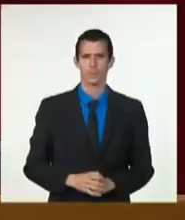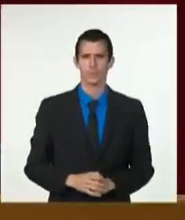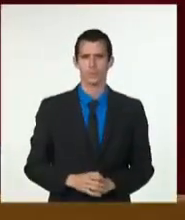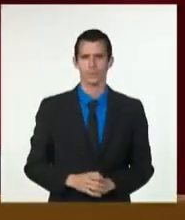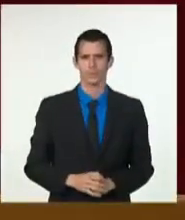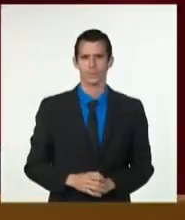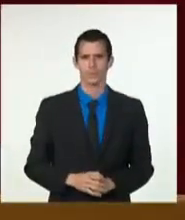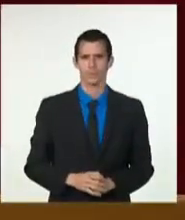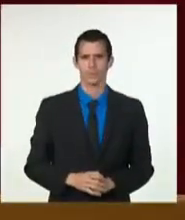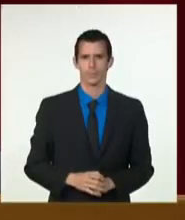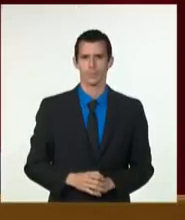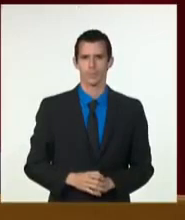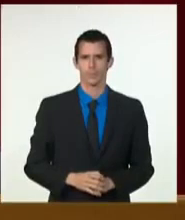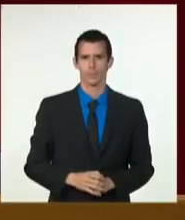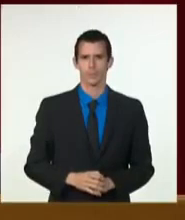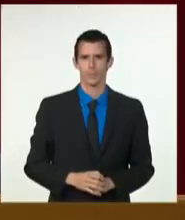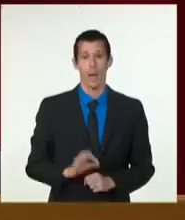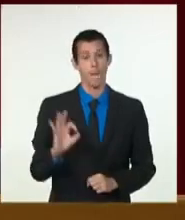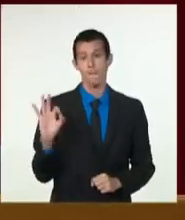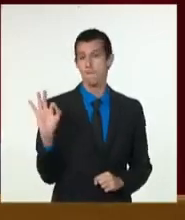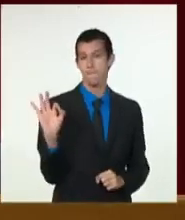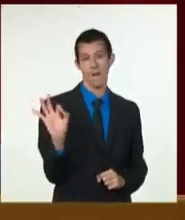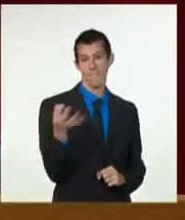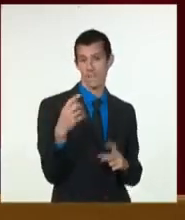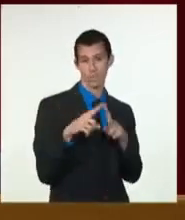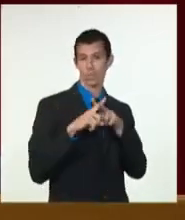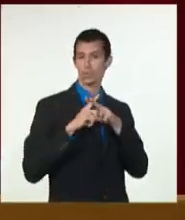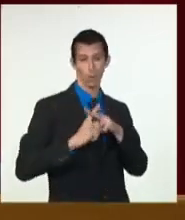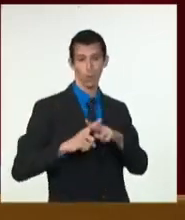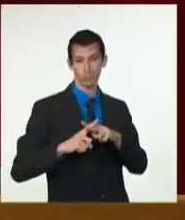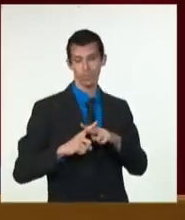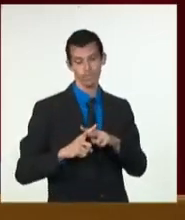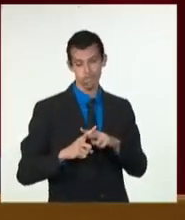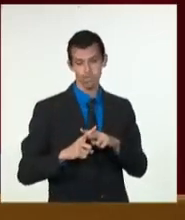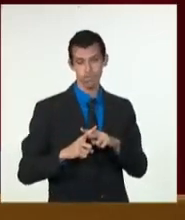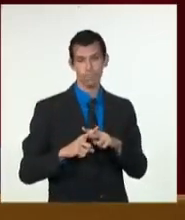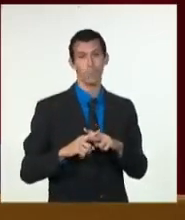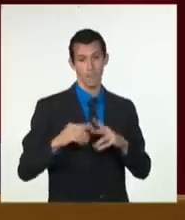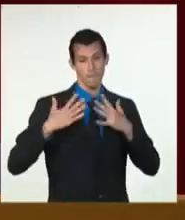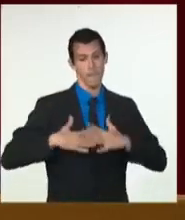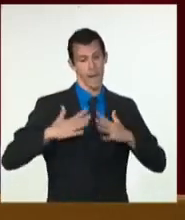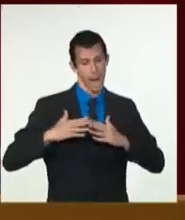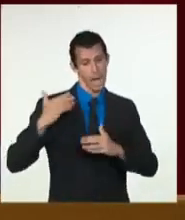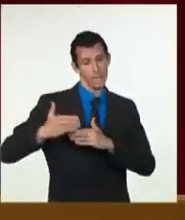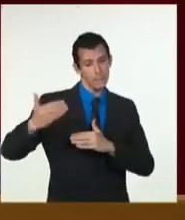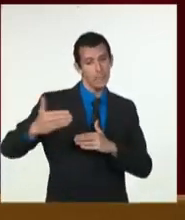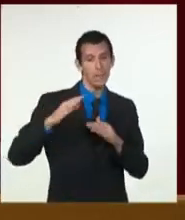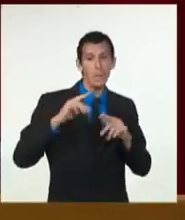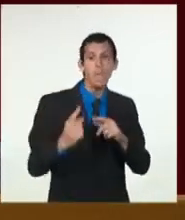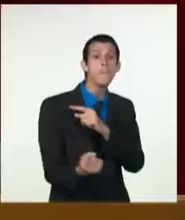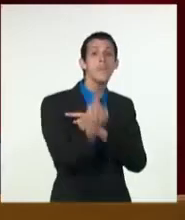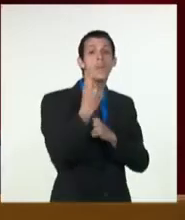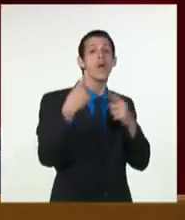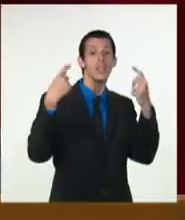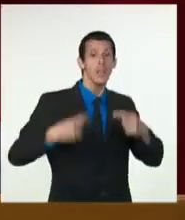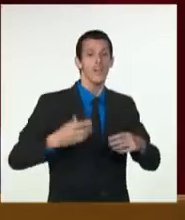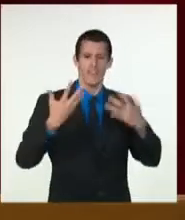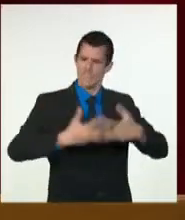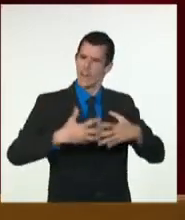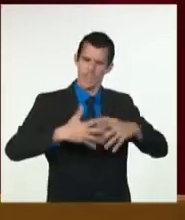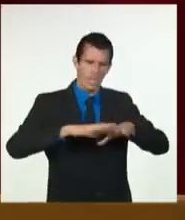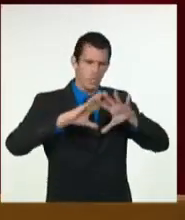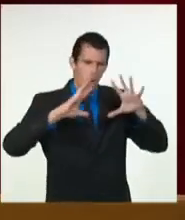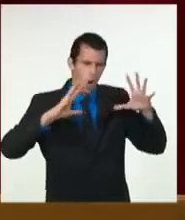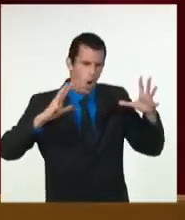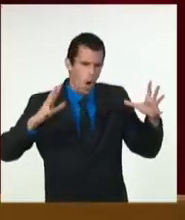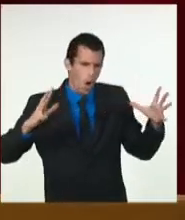con el incremento de las producciones y esa es la otra pelea que necesita que nos involucremos todos. Como